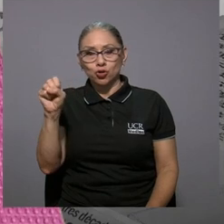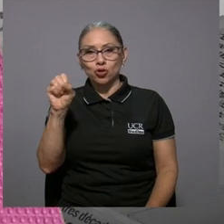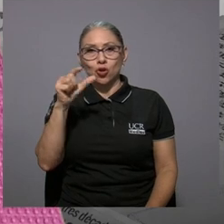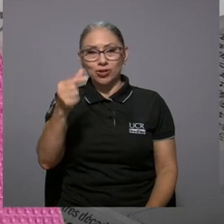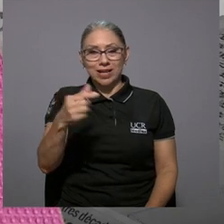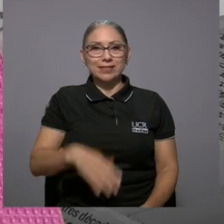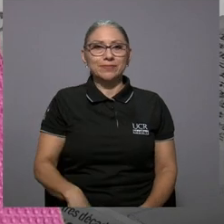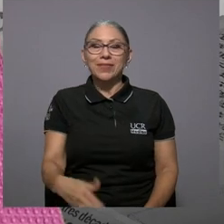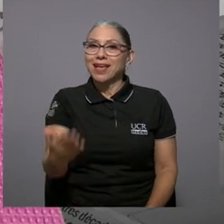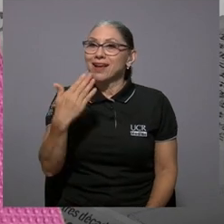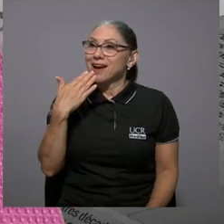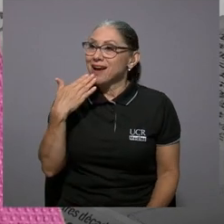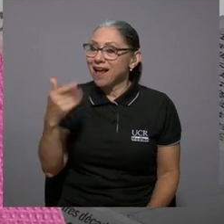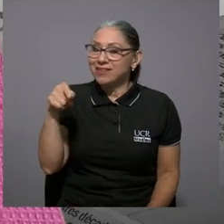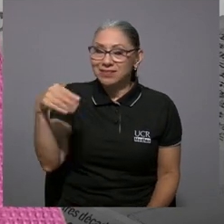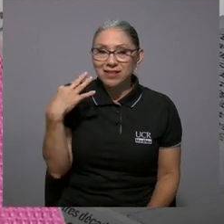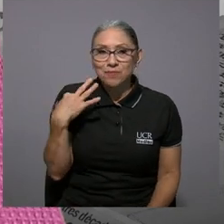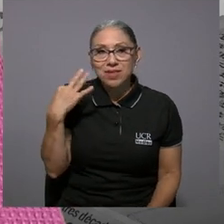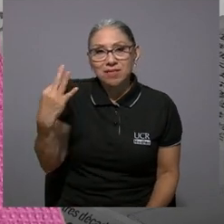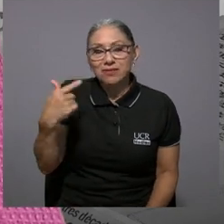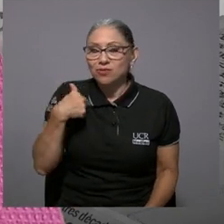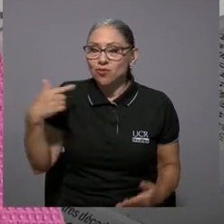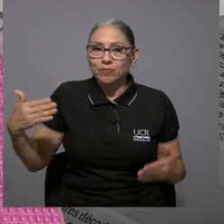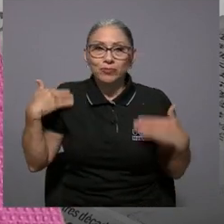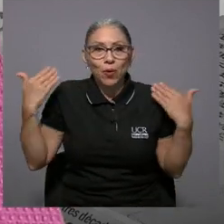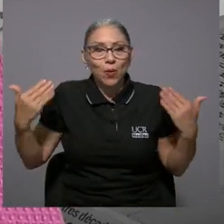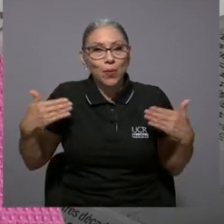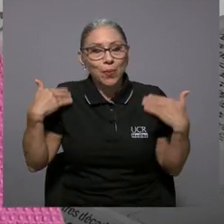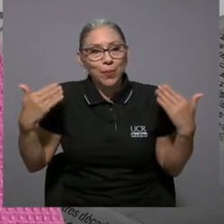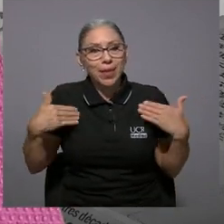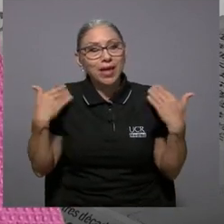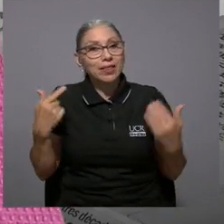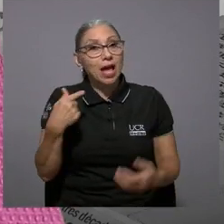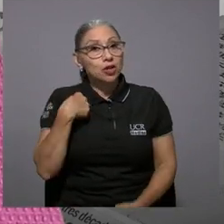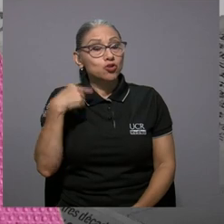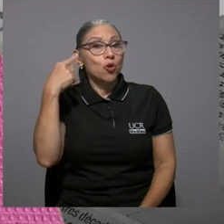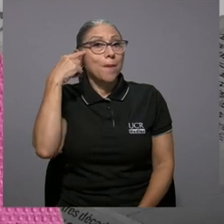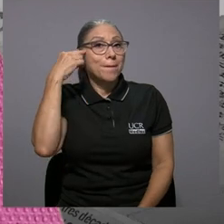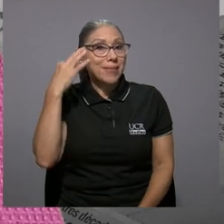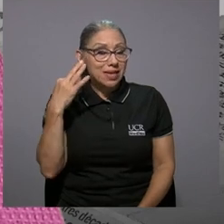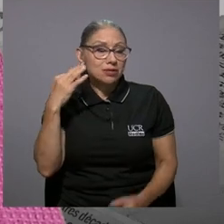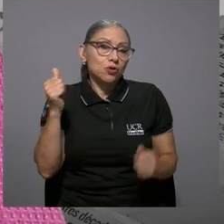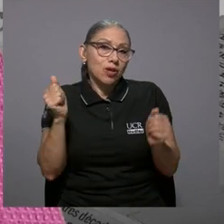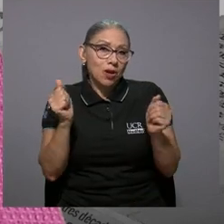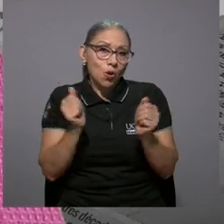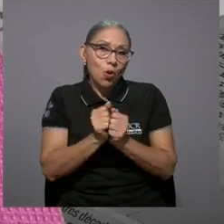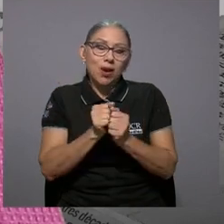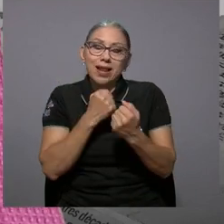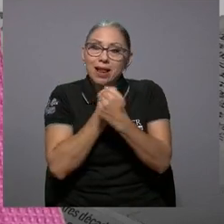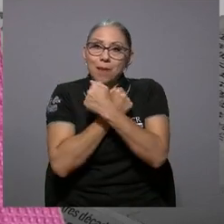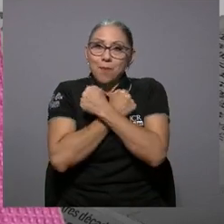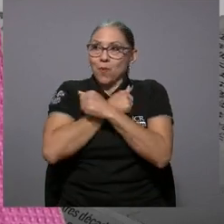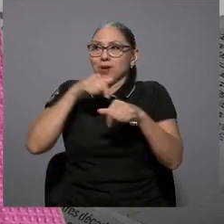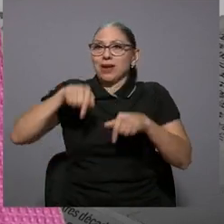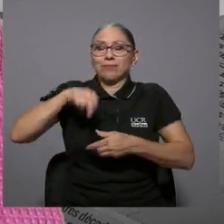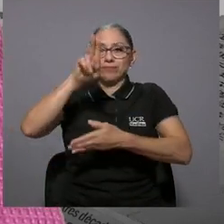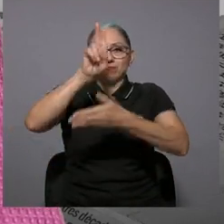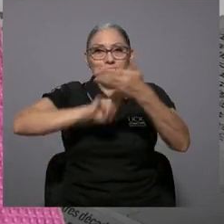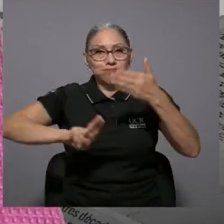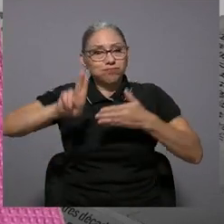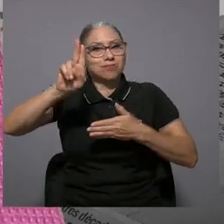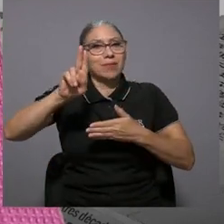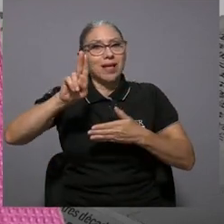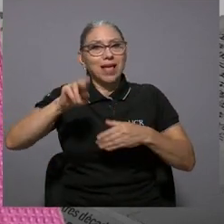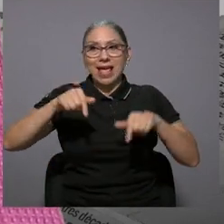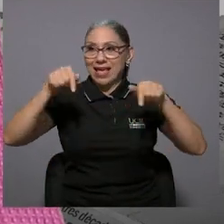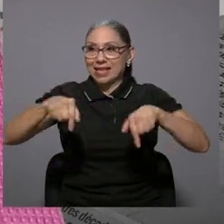Doña Marjorie Ross González. Muchas gracias, la invitación me tiene muy contenta. Pienso que con el